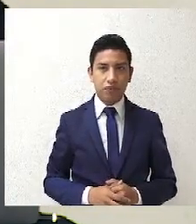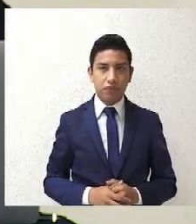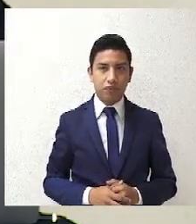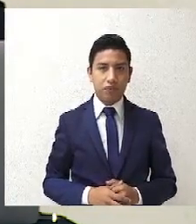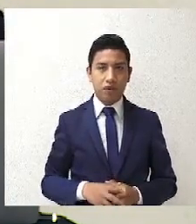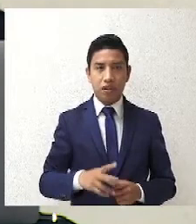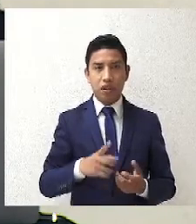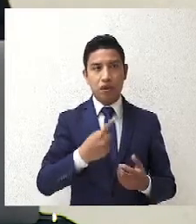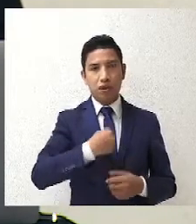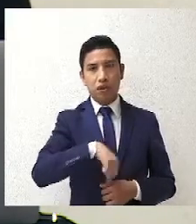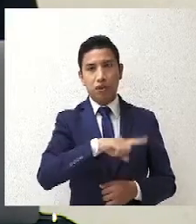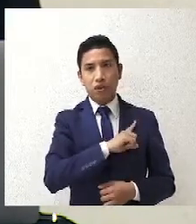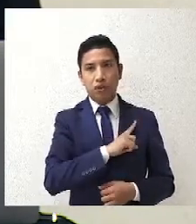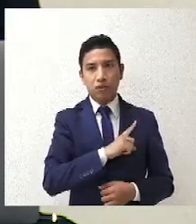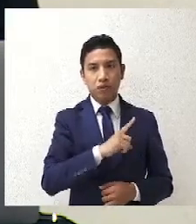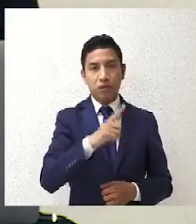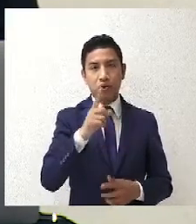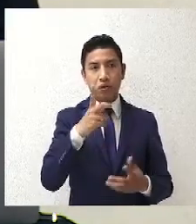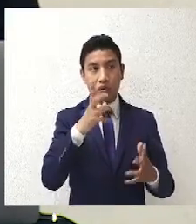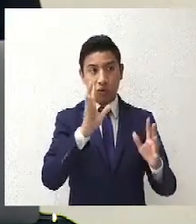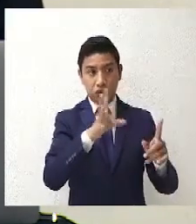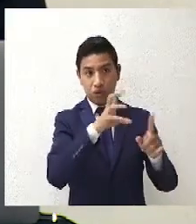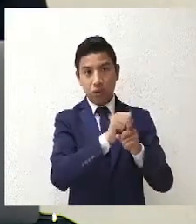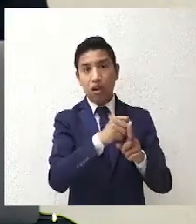y sinceramente no sé cuándo lo vamos a hacer.